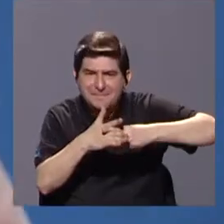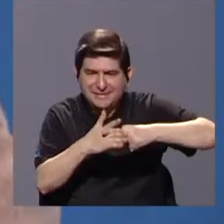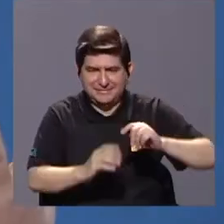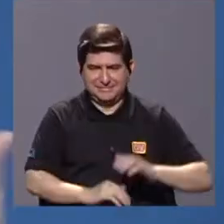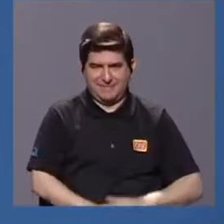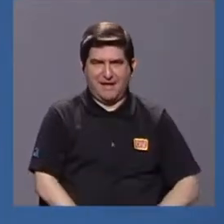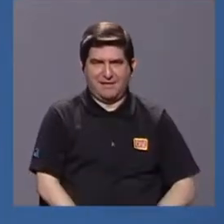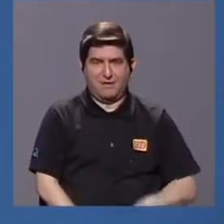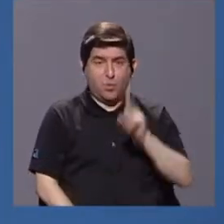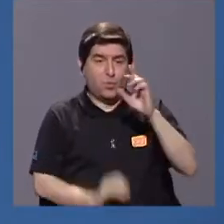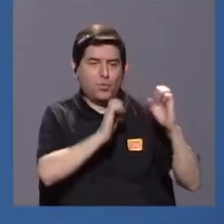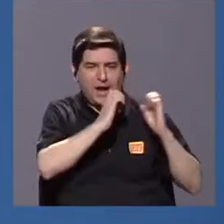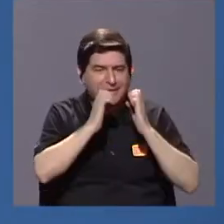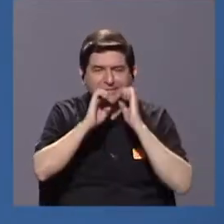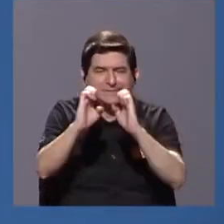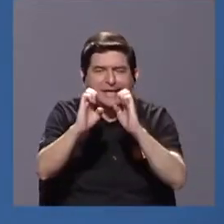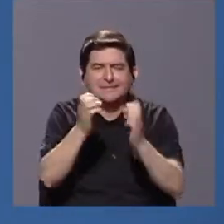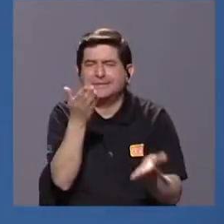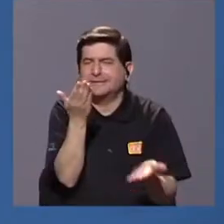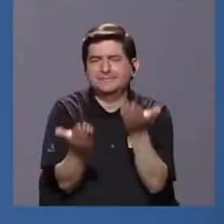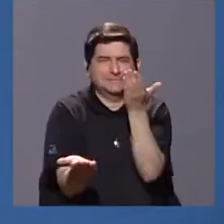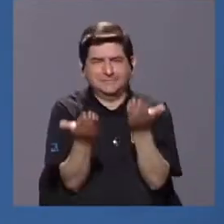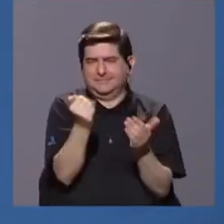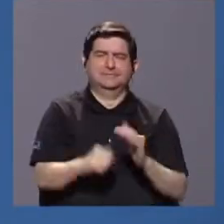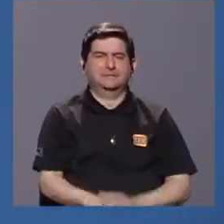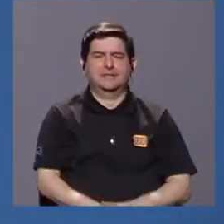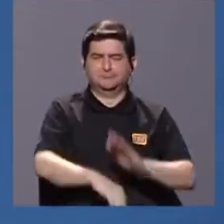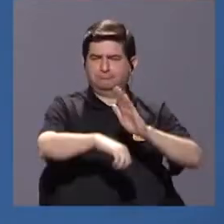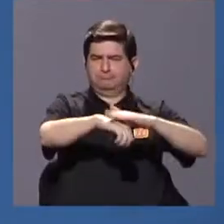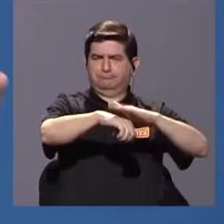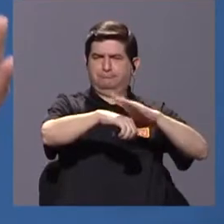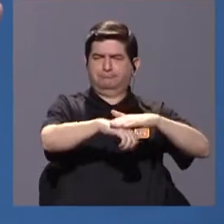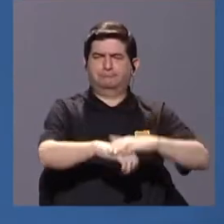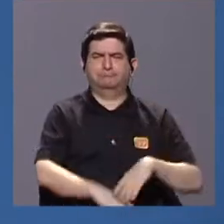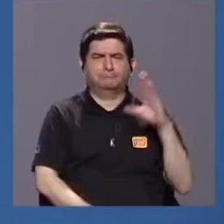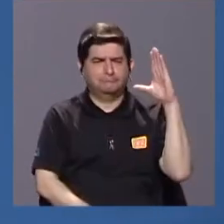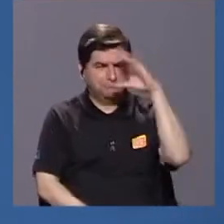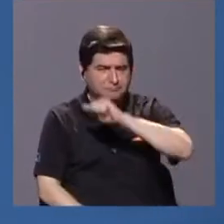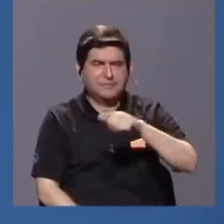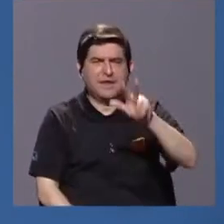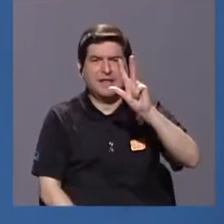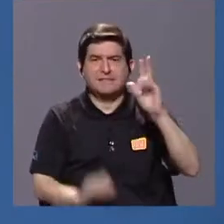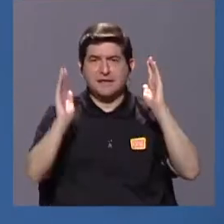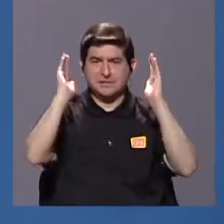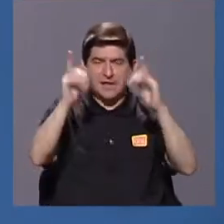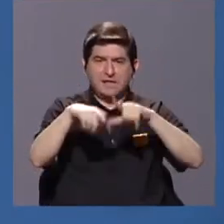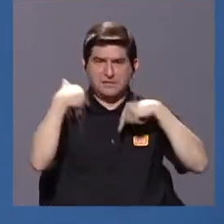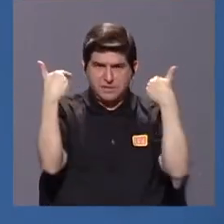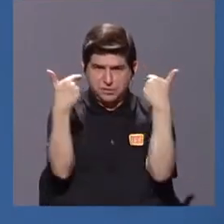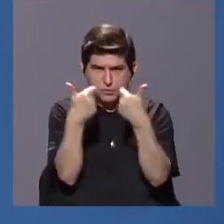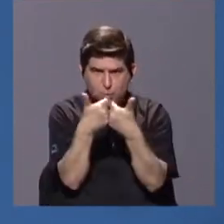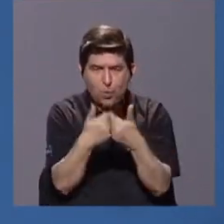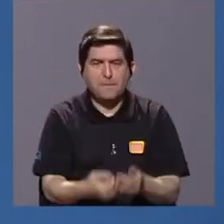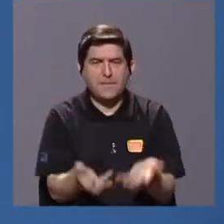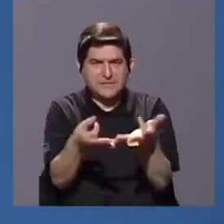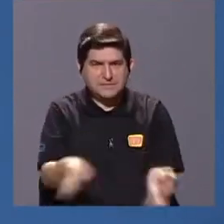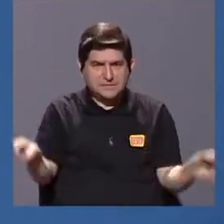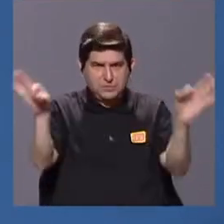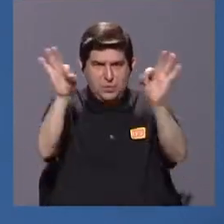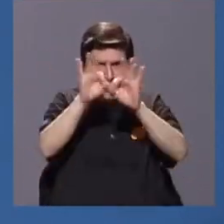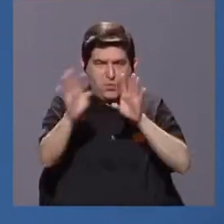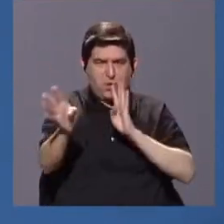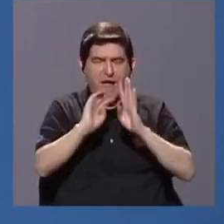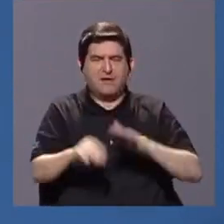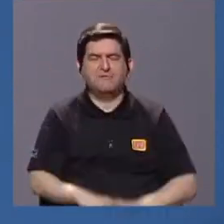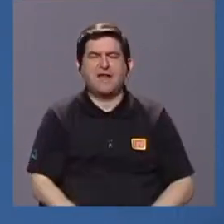estrategia, podríamos llamarlo así, que nos permite reconocer tres grandes grupos de importancia cuando hablamos de